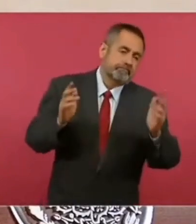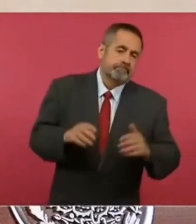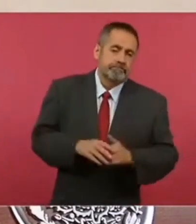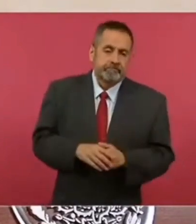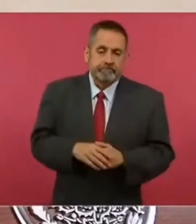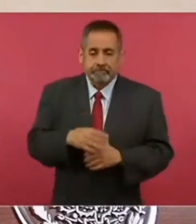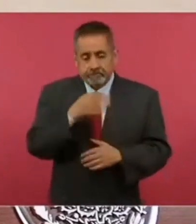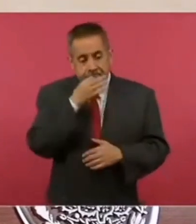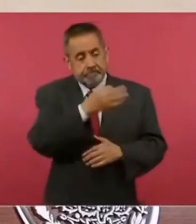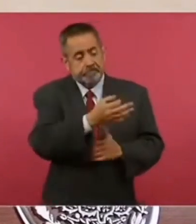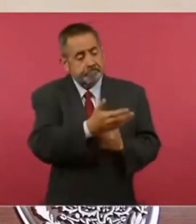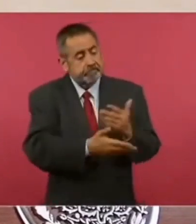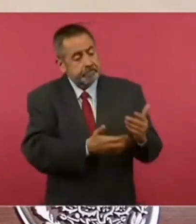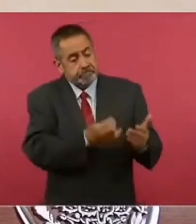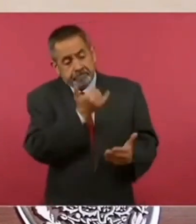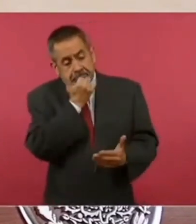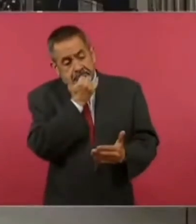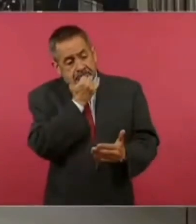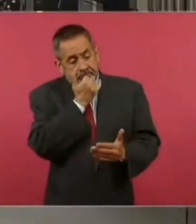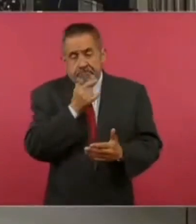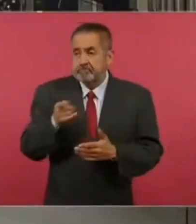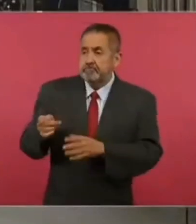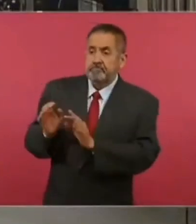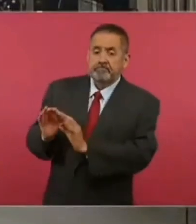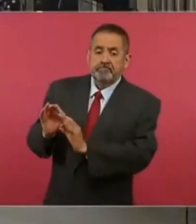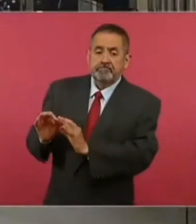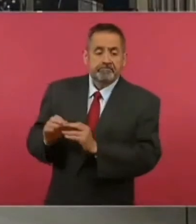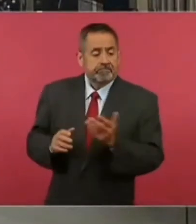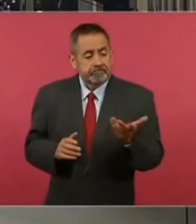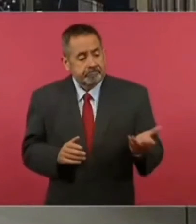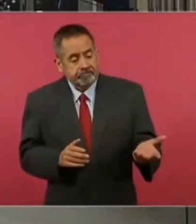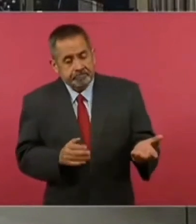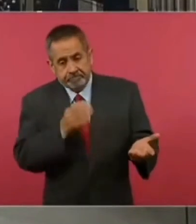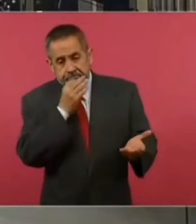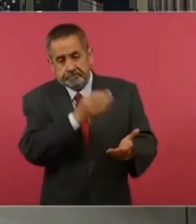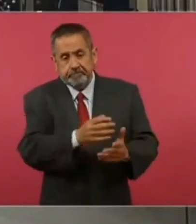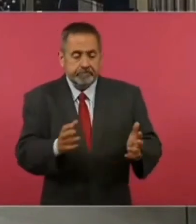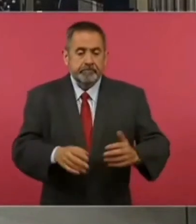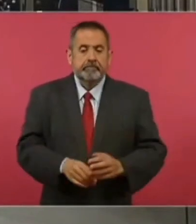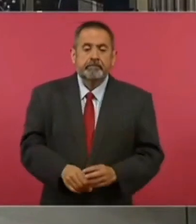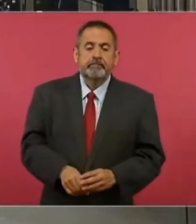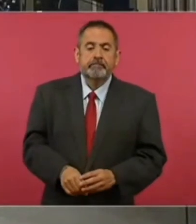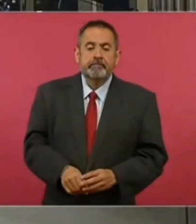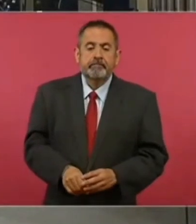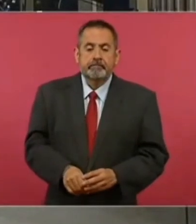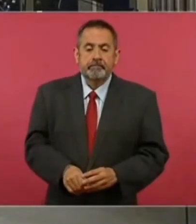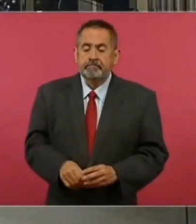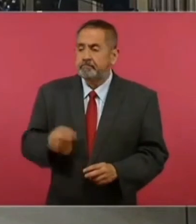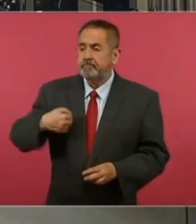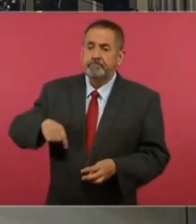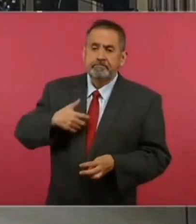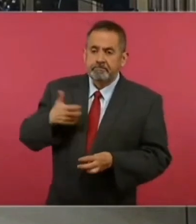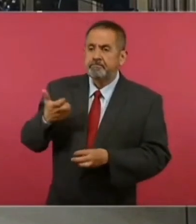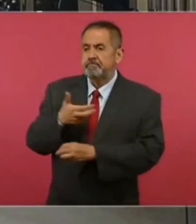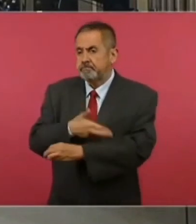pero bueno, les ofrecemos disculpas por como se dice, por las obras que estamos